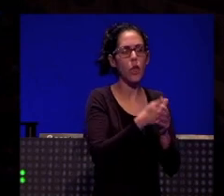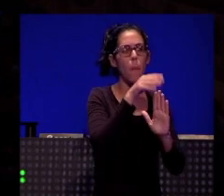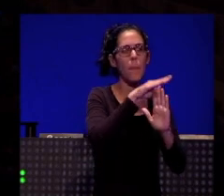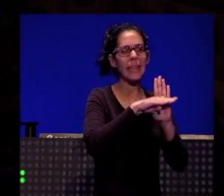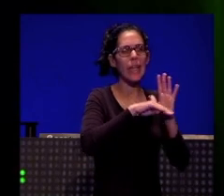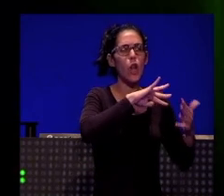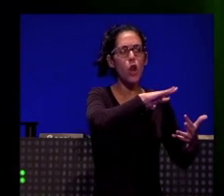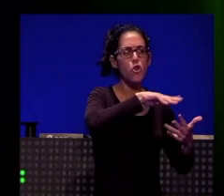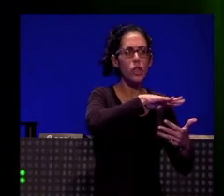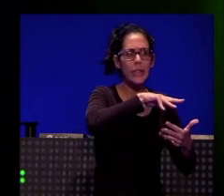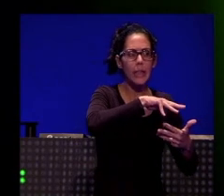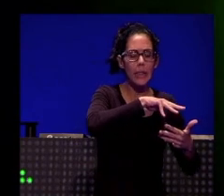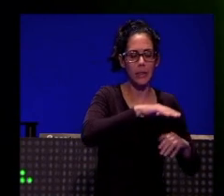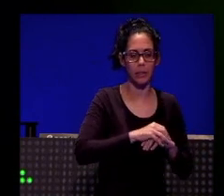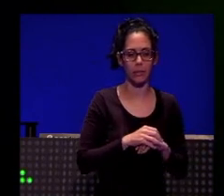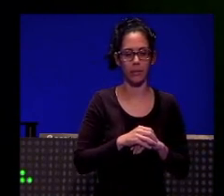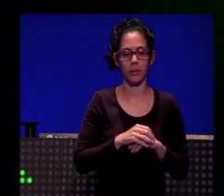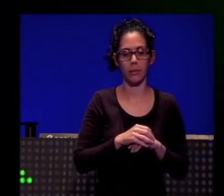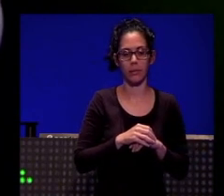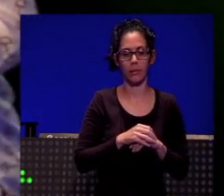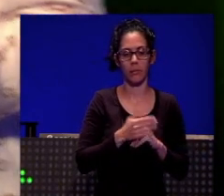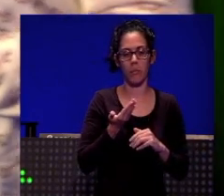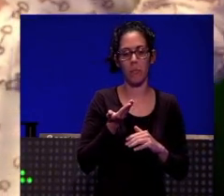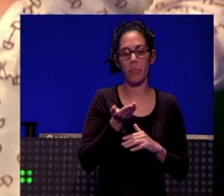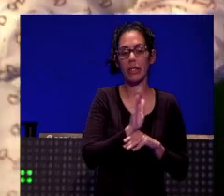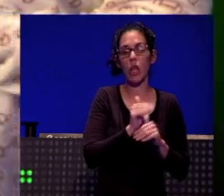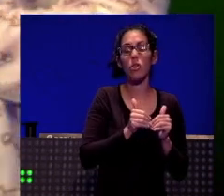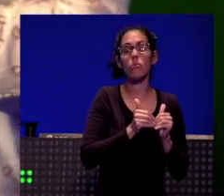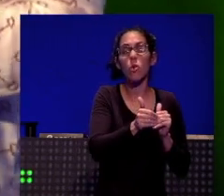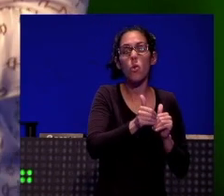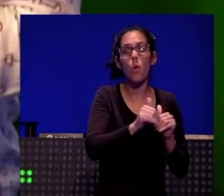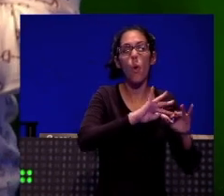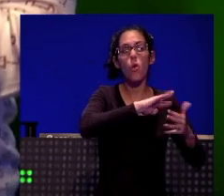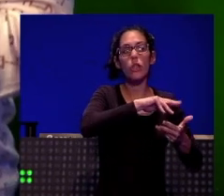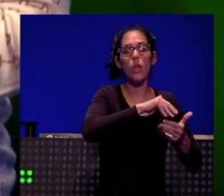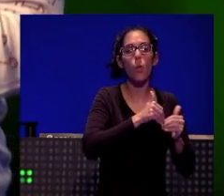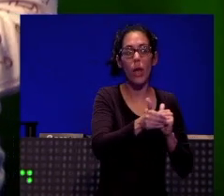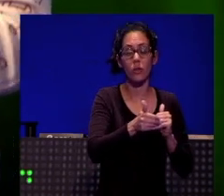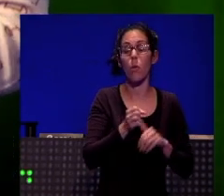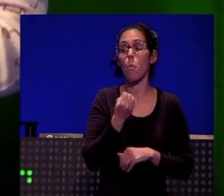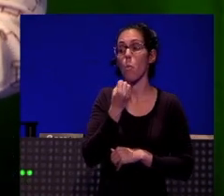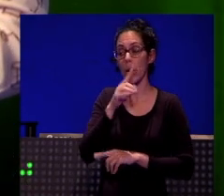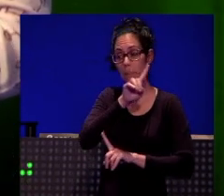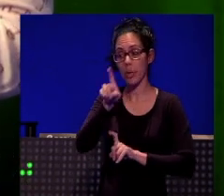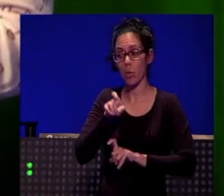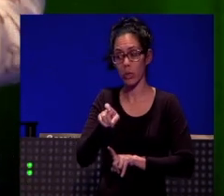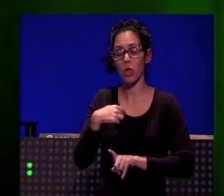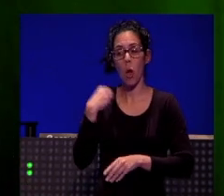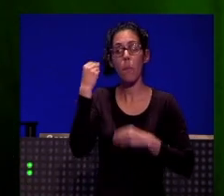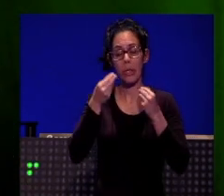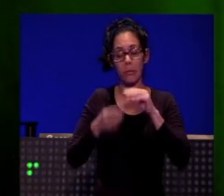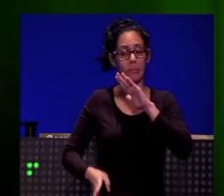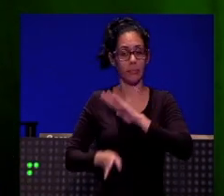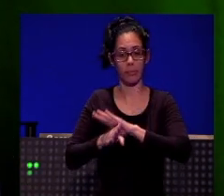Bueno, buena pregunta. Espero... Bueno, espero que todavía le quede mucho tiempo en pantalla